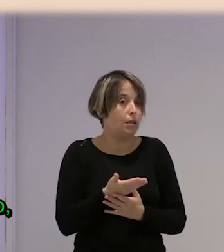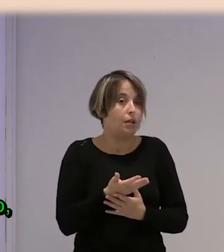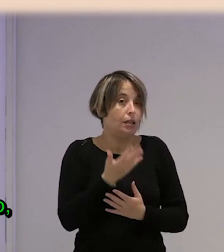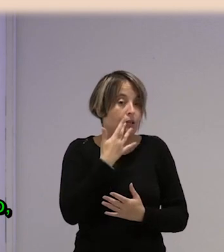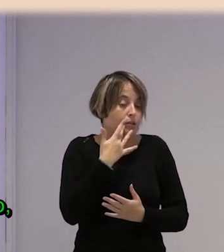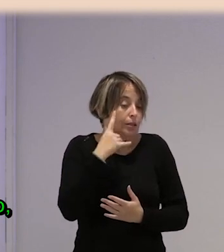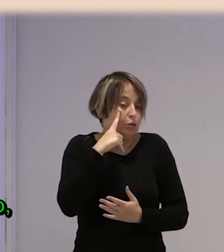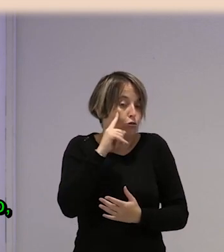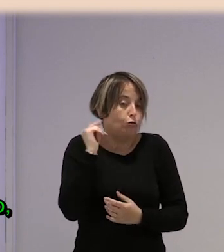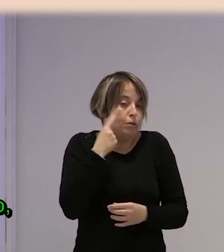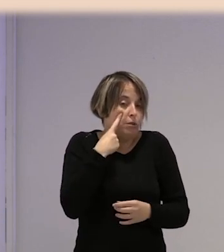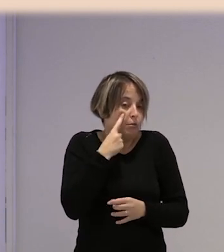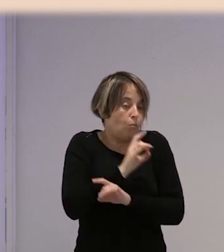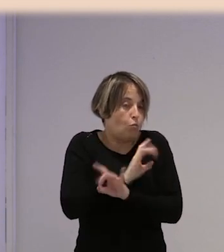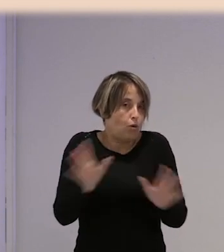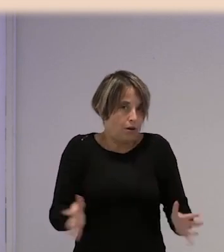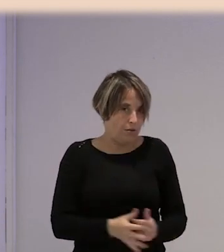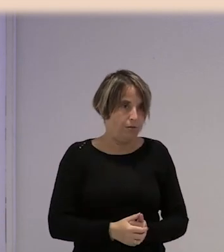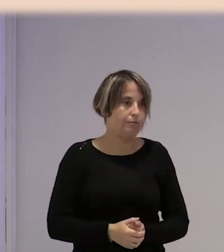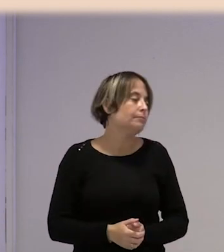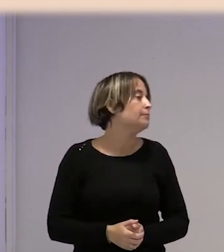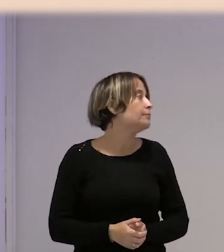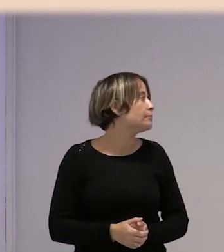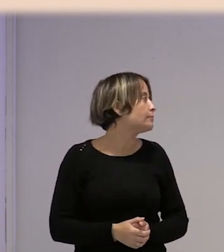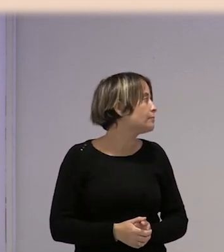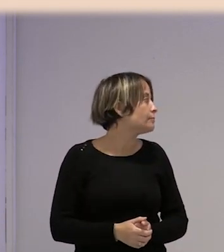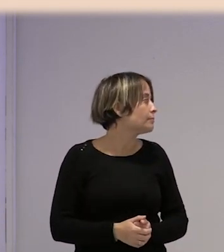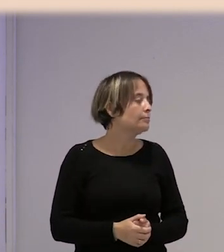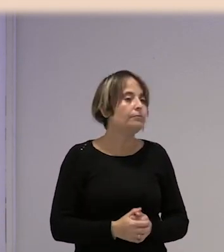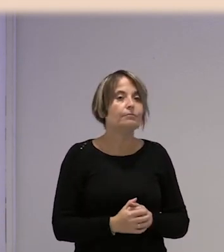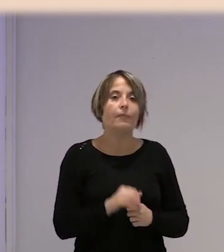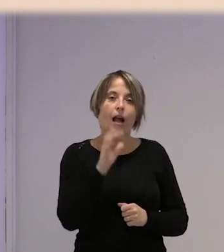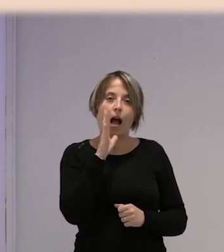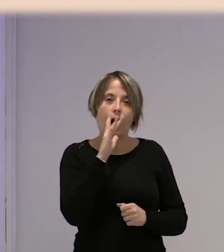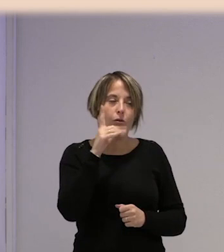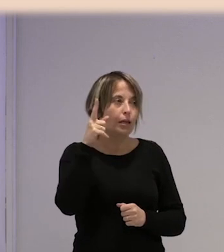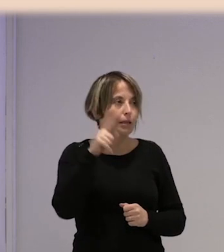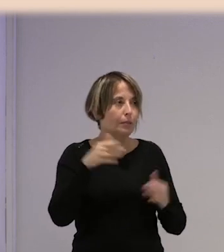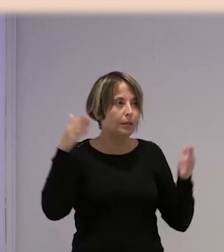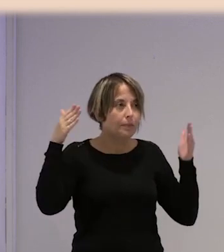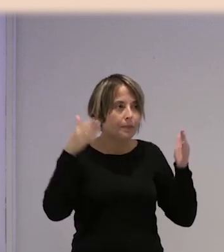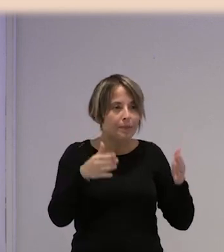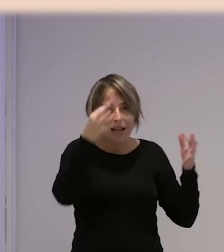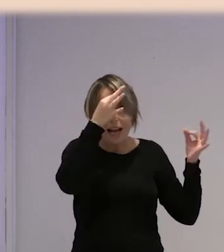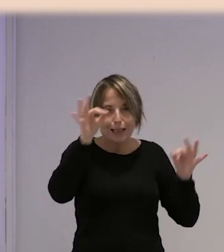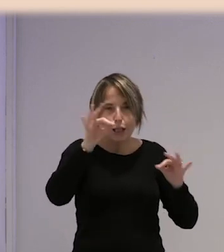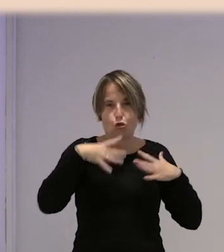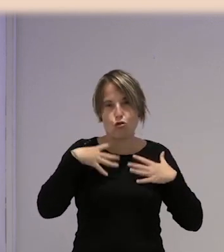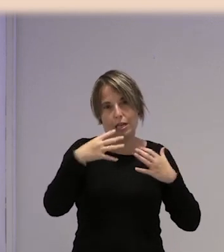de esto es que te pierdes, ¿no? Vamos a meternos también un poco en el terreno de la atención sanitaria. Habéis dado